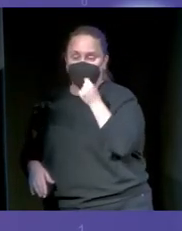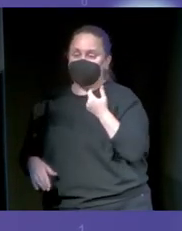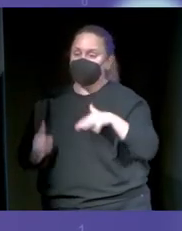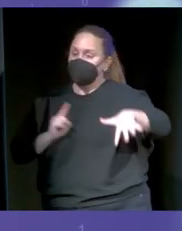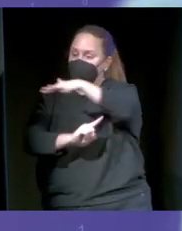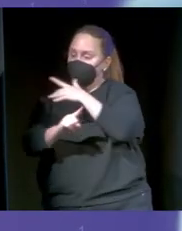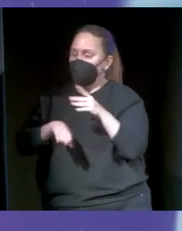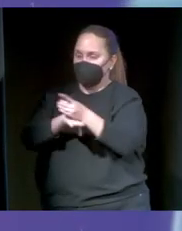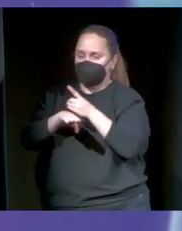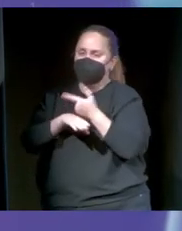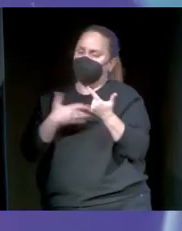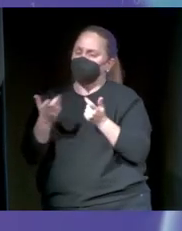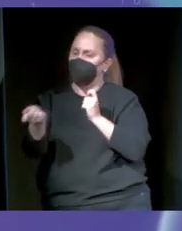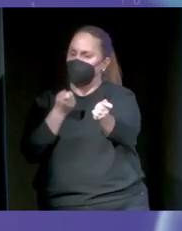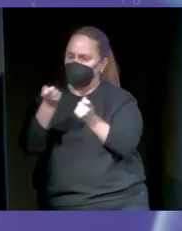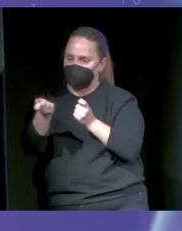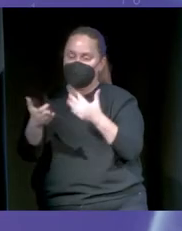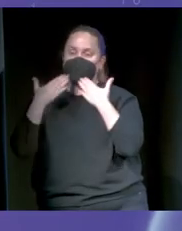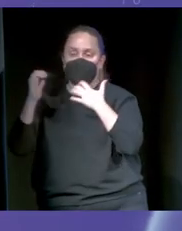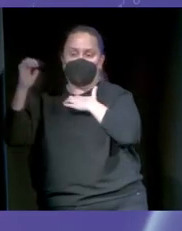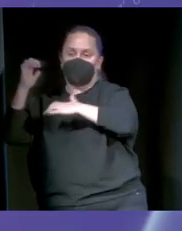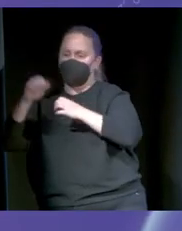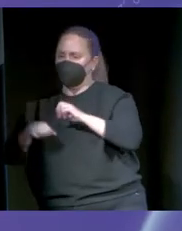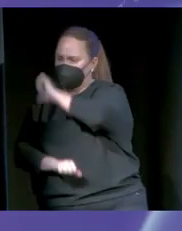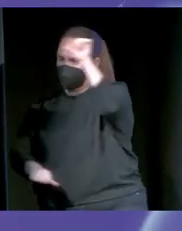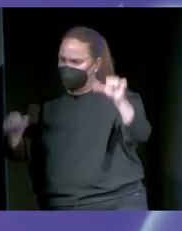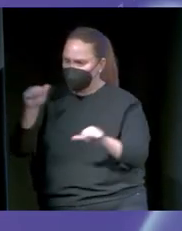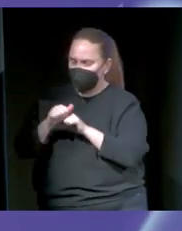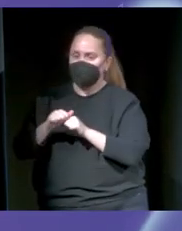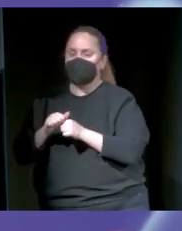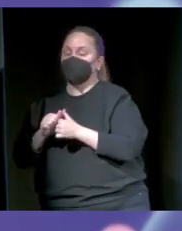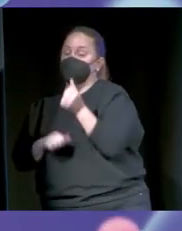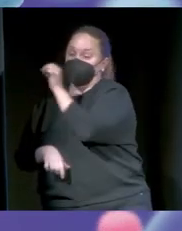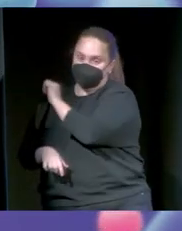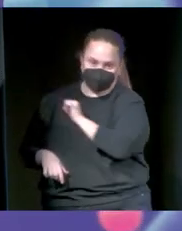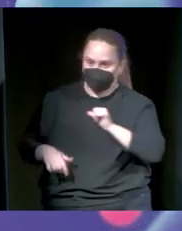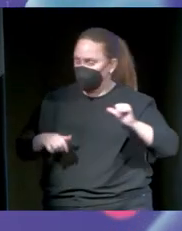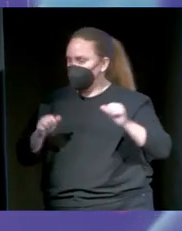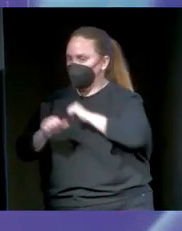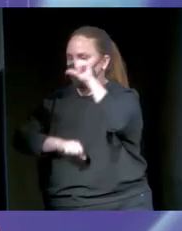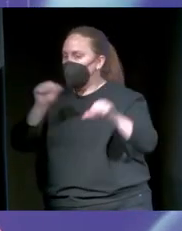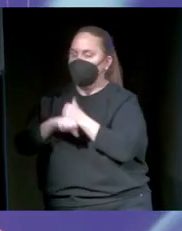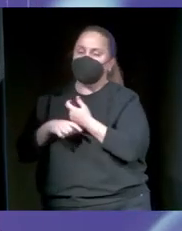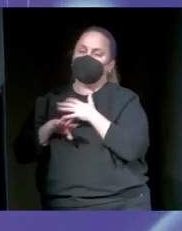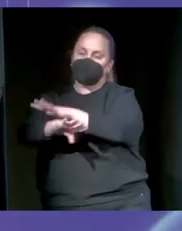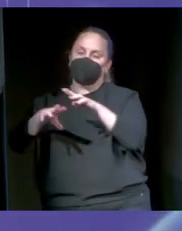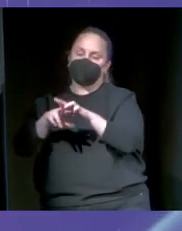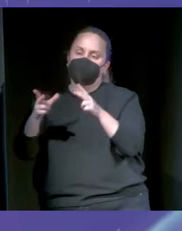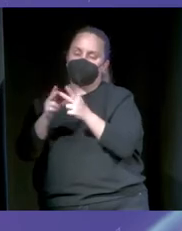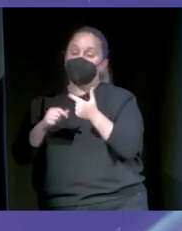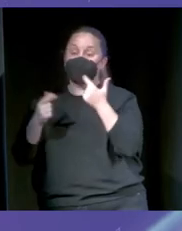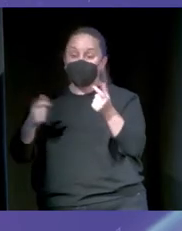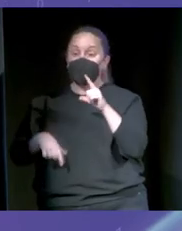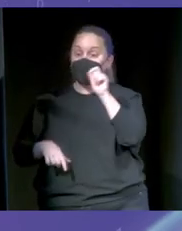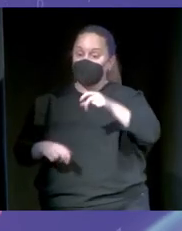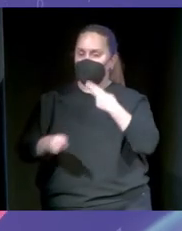Monitorizamos Twitter con inteligencia artificial. Tenemos una máquina, 24-7, que está viendo las redes sociales de Twitter. ¿Qué pasamos? Lo pasamos todos los tuits de